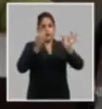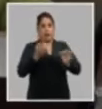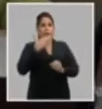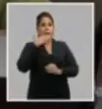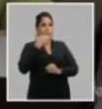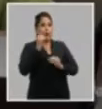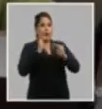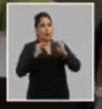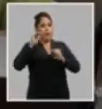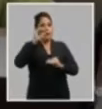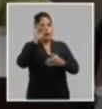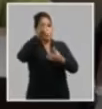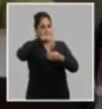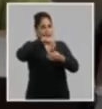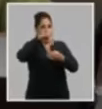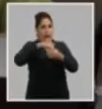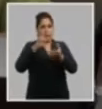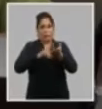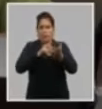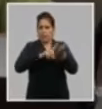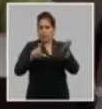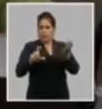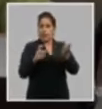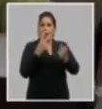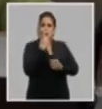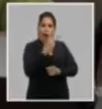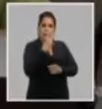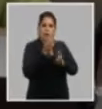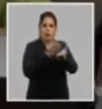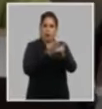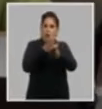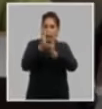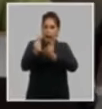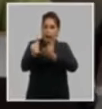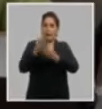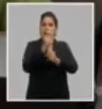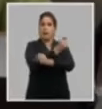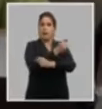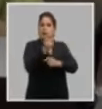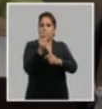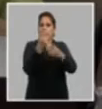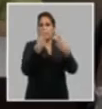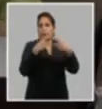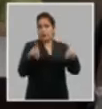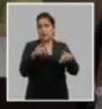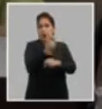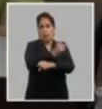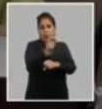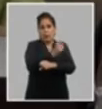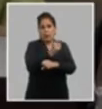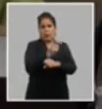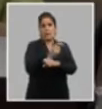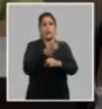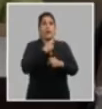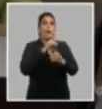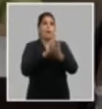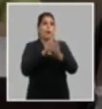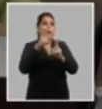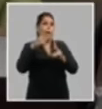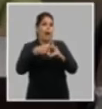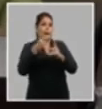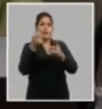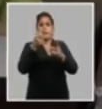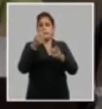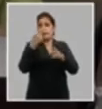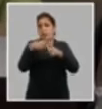mejores niveles de ingresos y atención a las carreras que forman a estos profesionales y que tienen una misión esencial en la educación